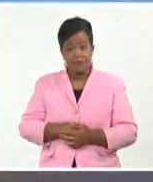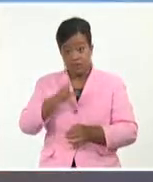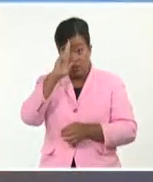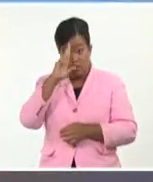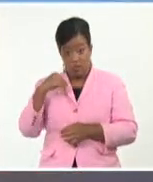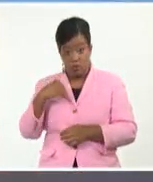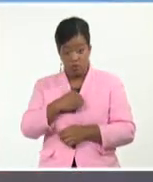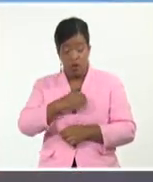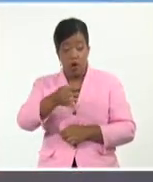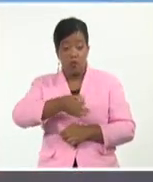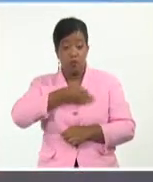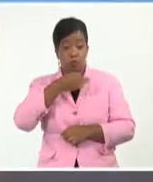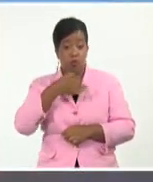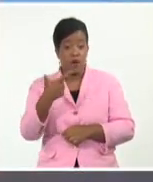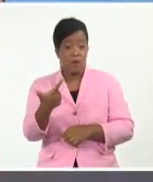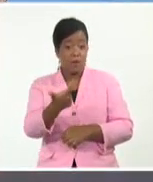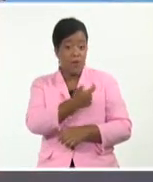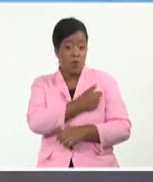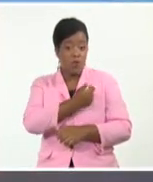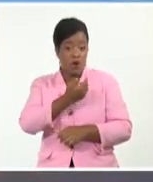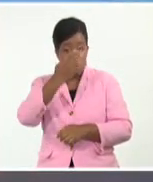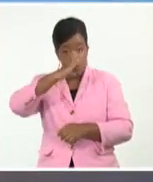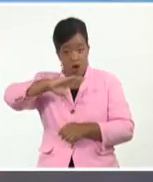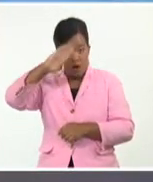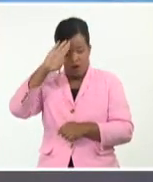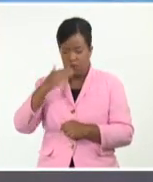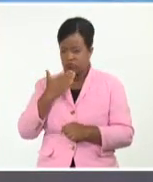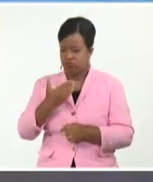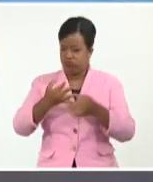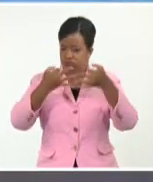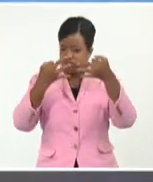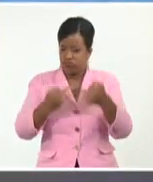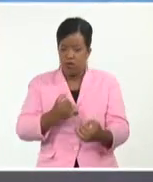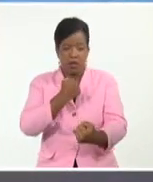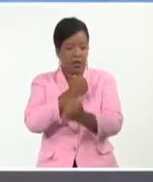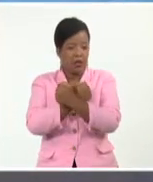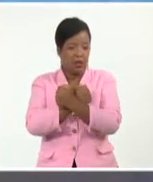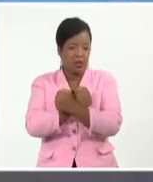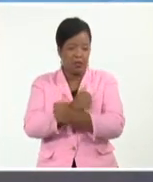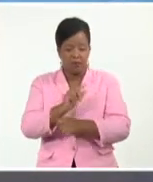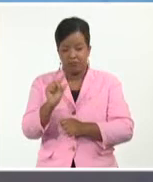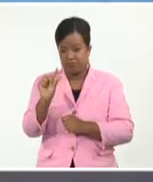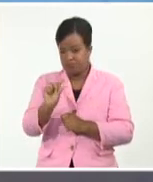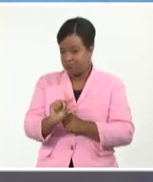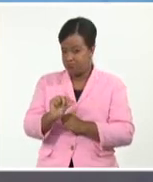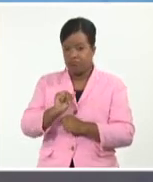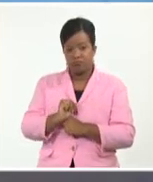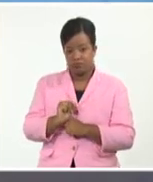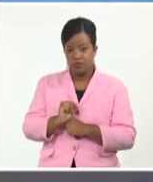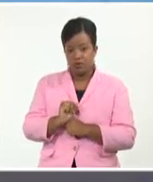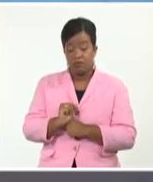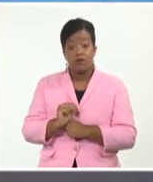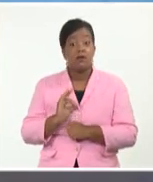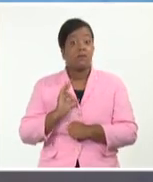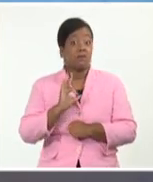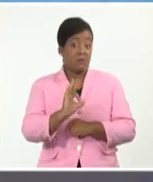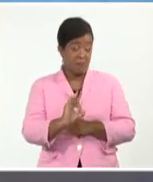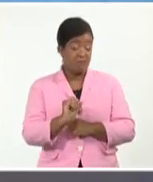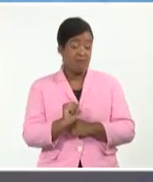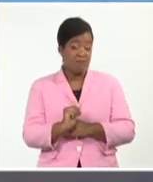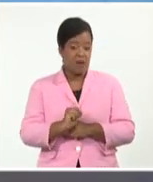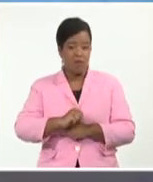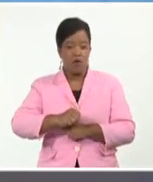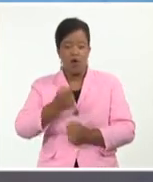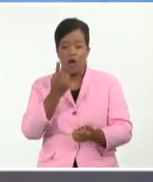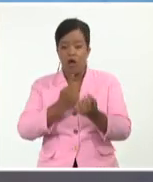candidatos vacunales cubanos son muy seguros, que el riesgo es muy bajo, mínimo, y precisamente por eso entonces hay madres